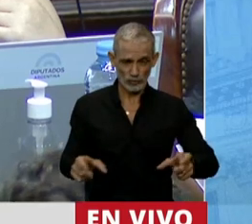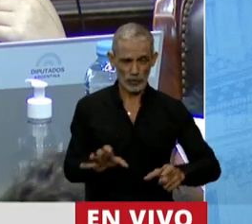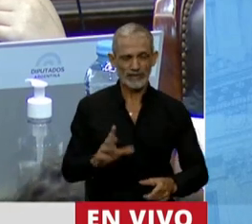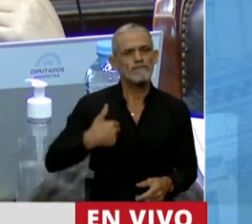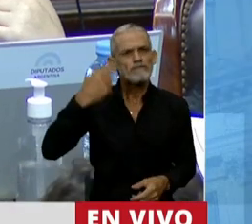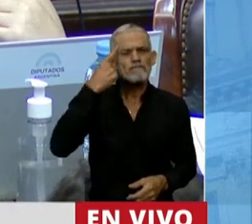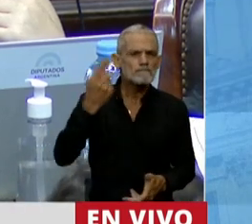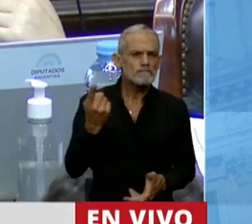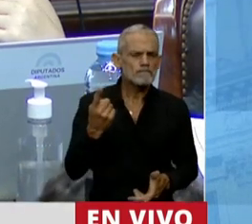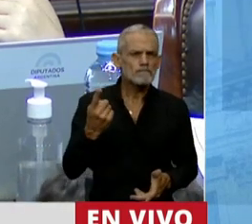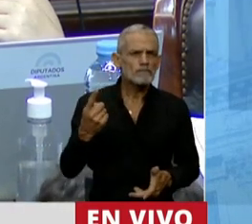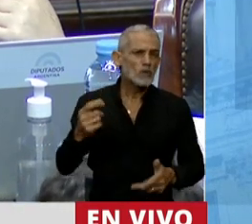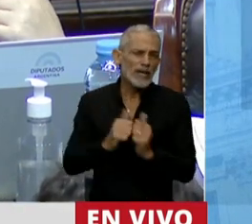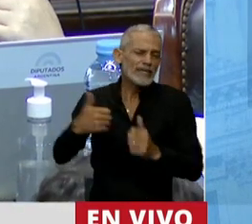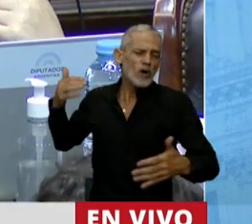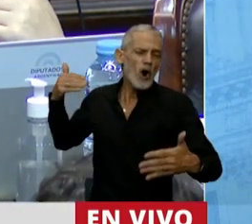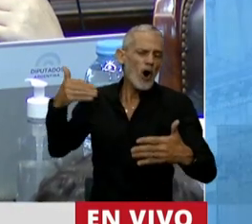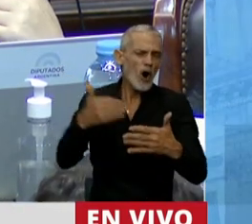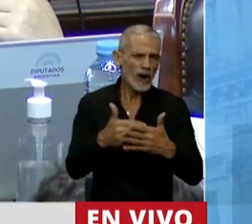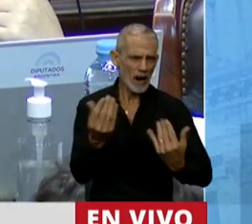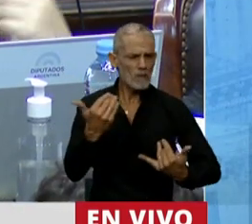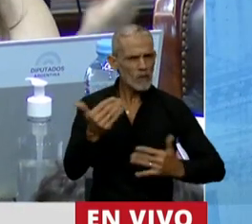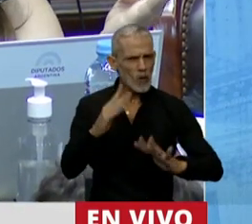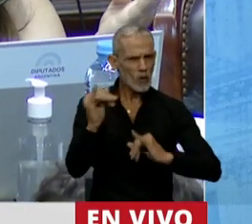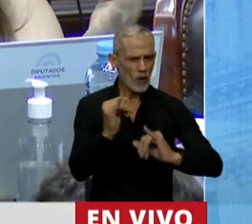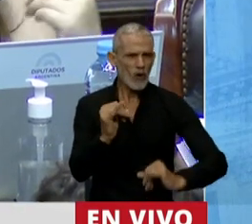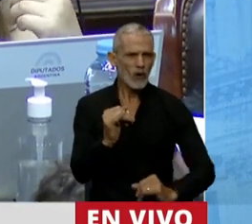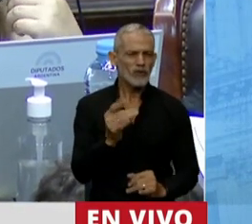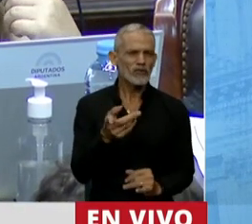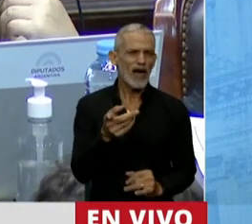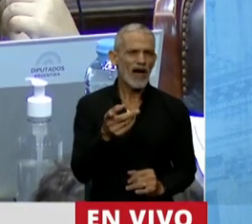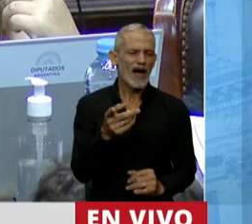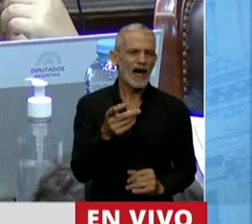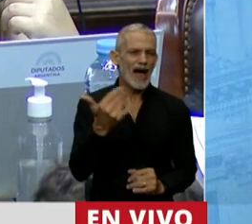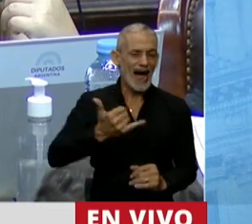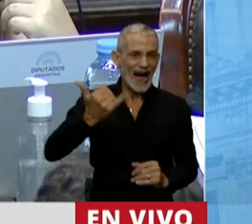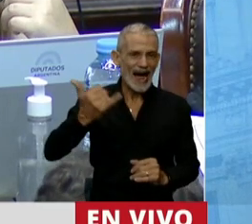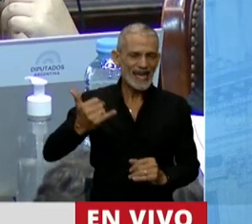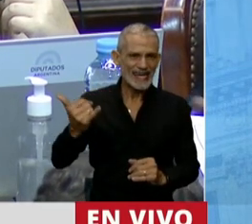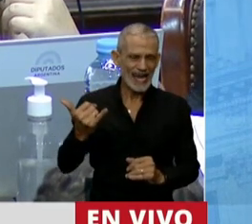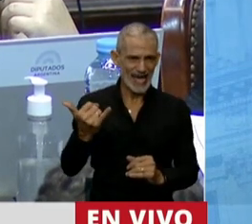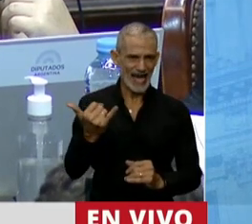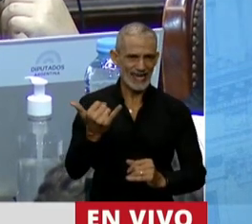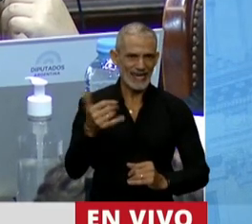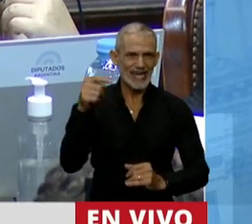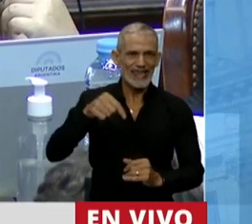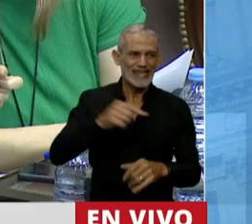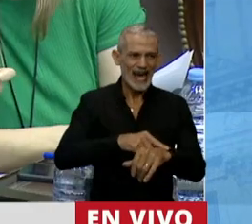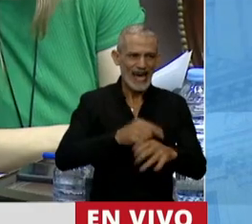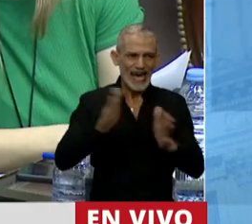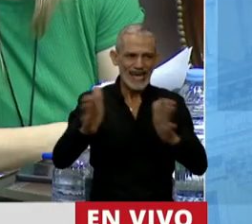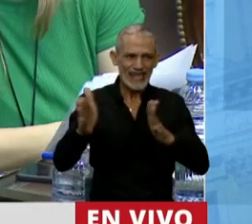que a lo largo de toda nuestra historia podemos contar, y especialmente tal vez en términos de esta etapa